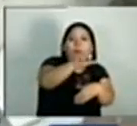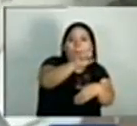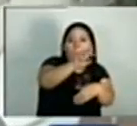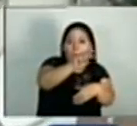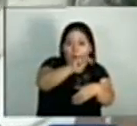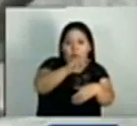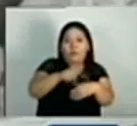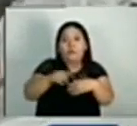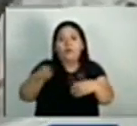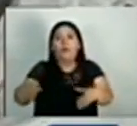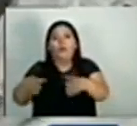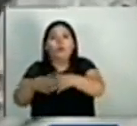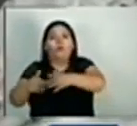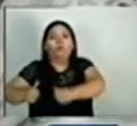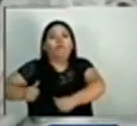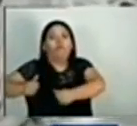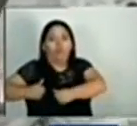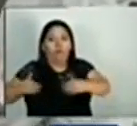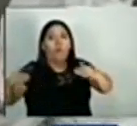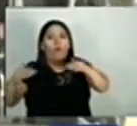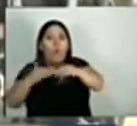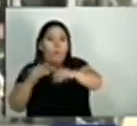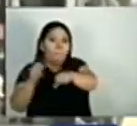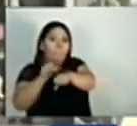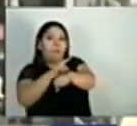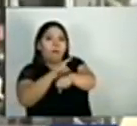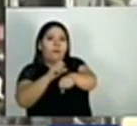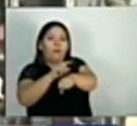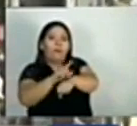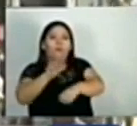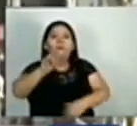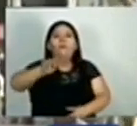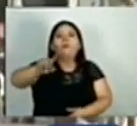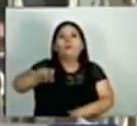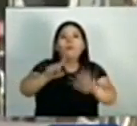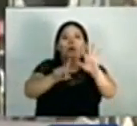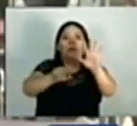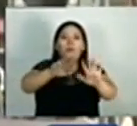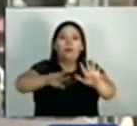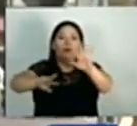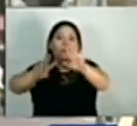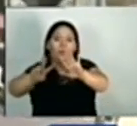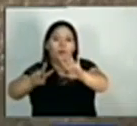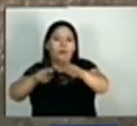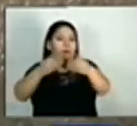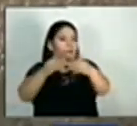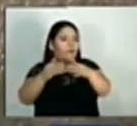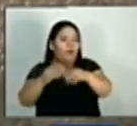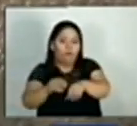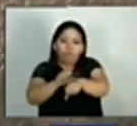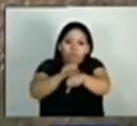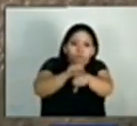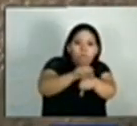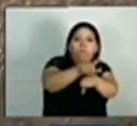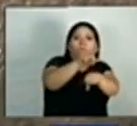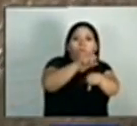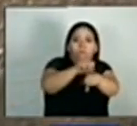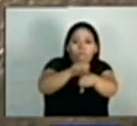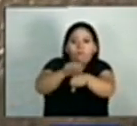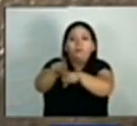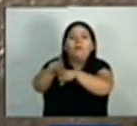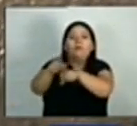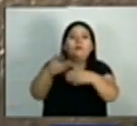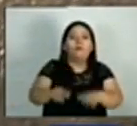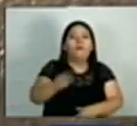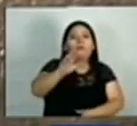armadas de ese país contraatacaron la franja de Gaza con 2.687 objetivos islámicos impactados, con apoyo